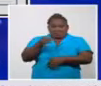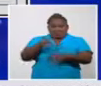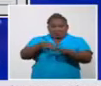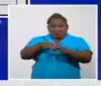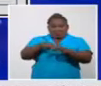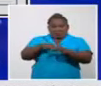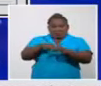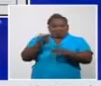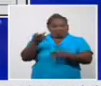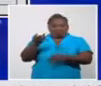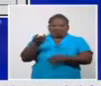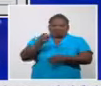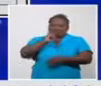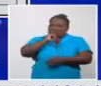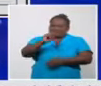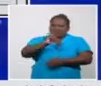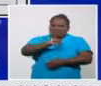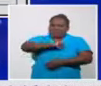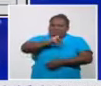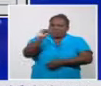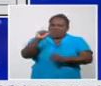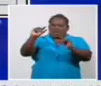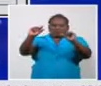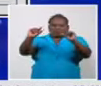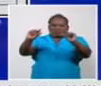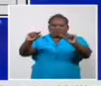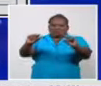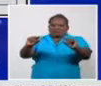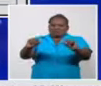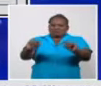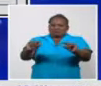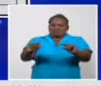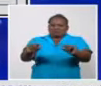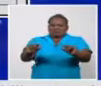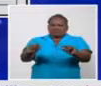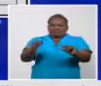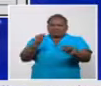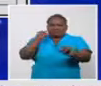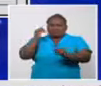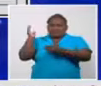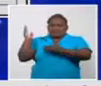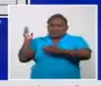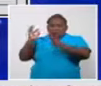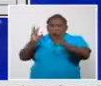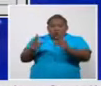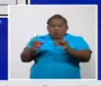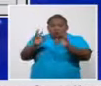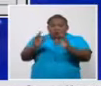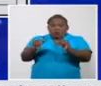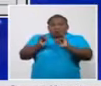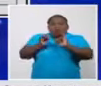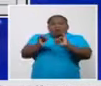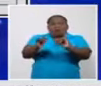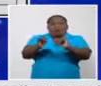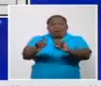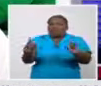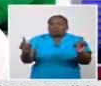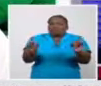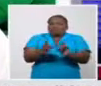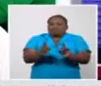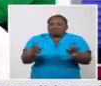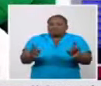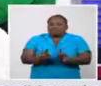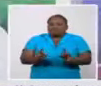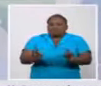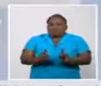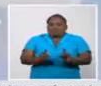una reducción que se expresa en los números anteriores resumiendo de los 29